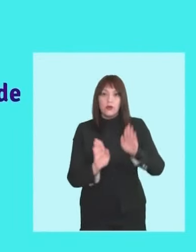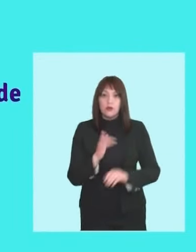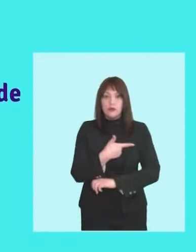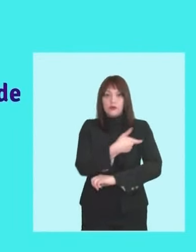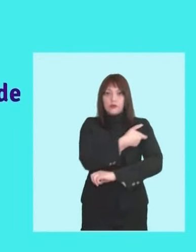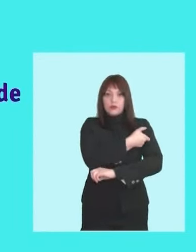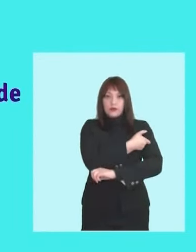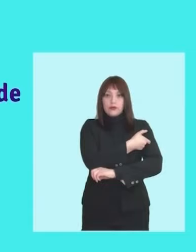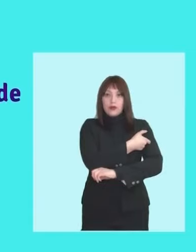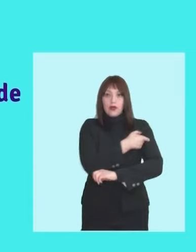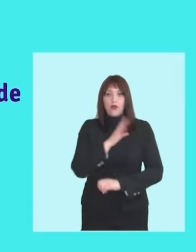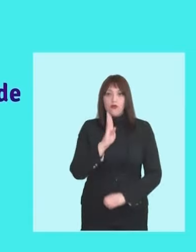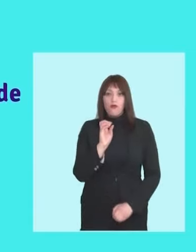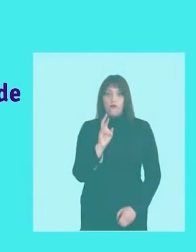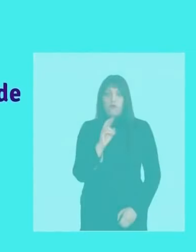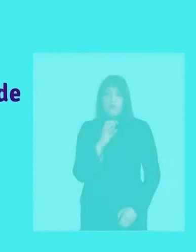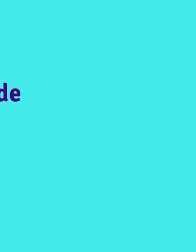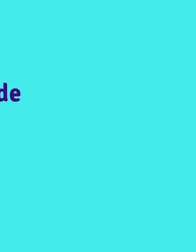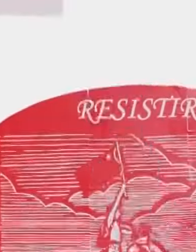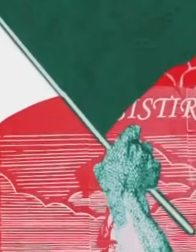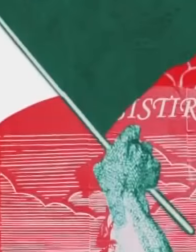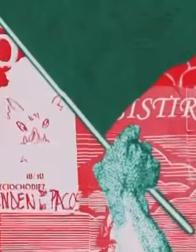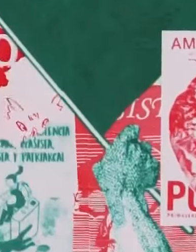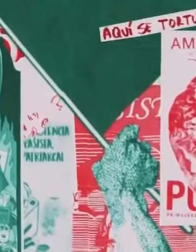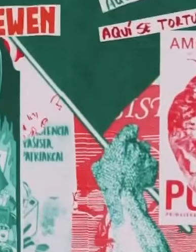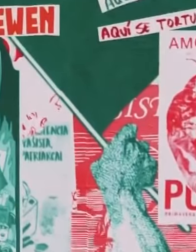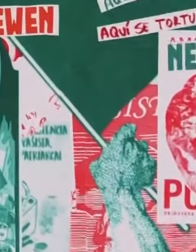Cuidémonos, vacunémonos. Gabriel Boric.